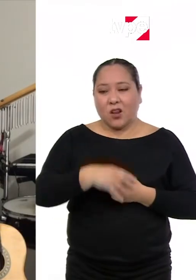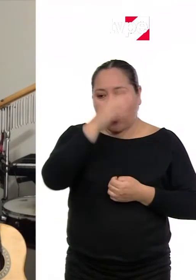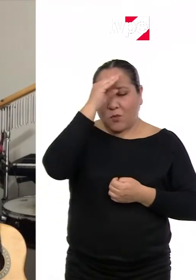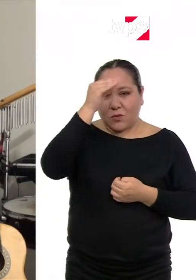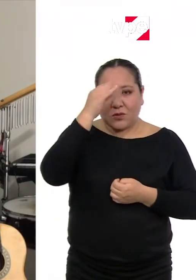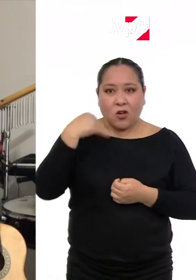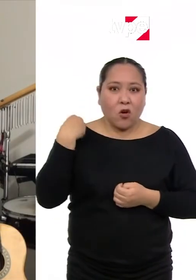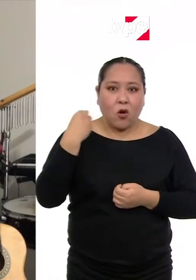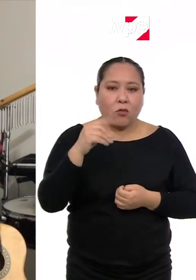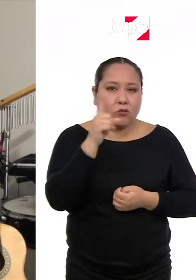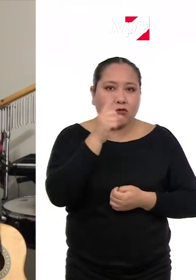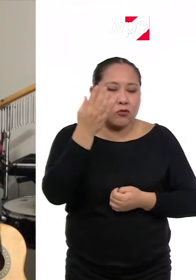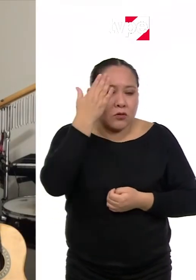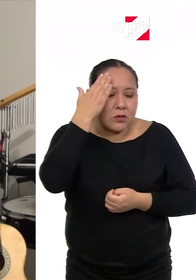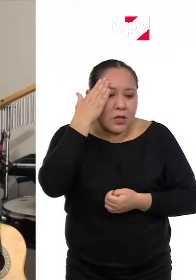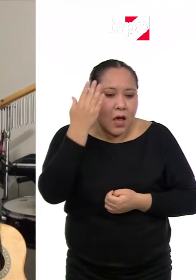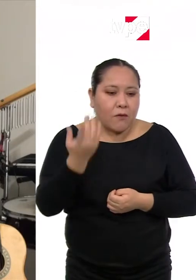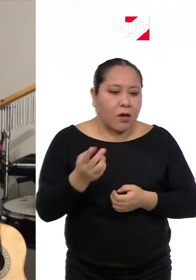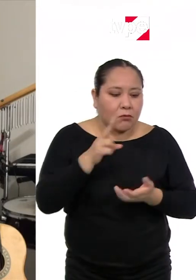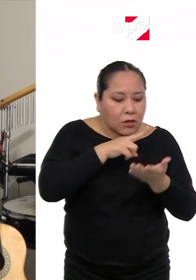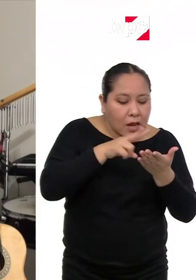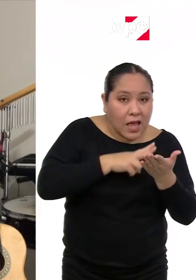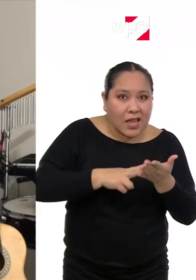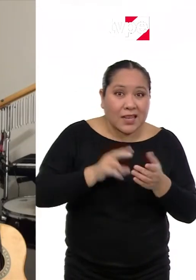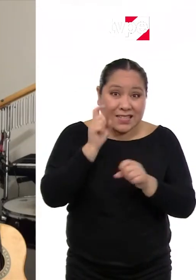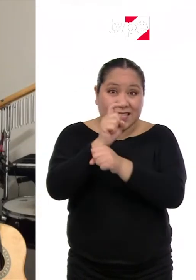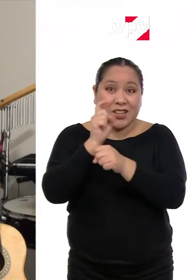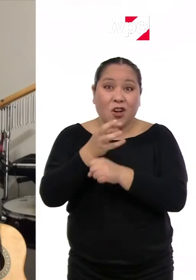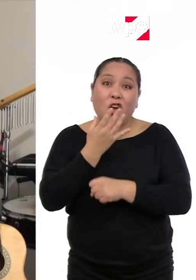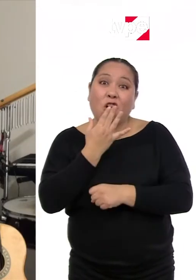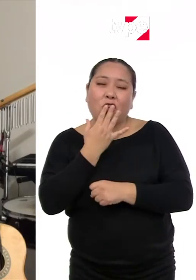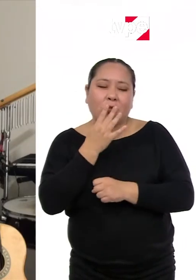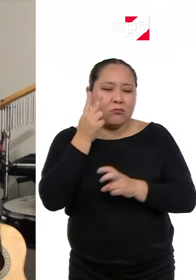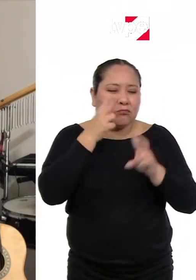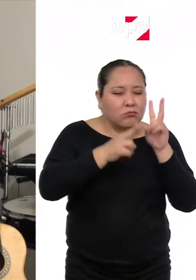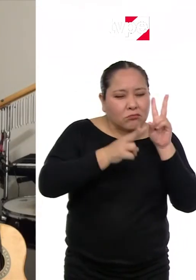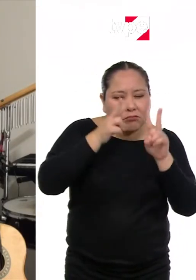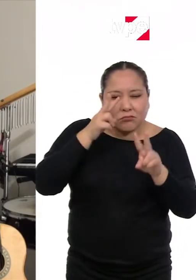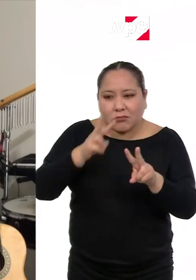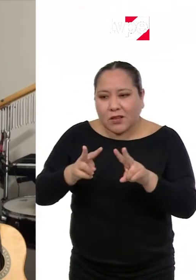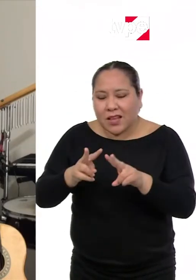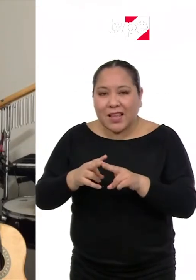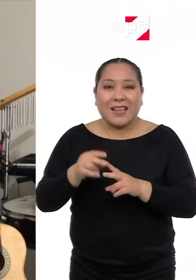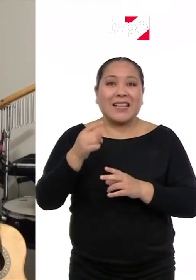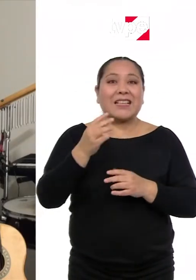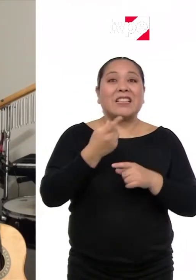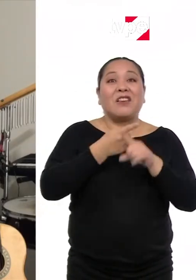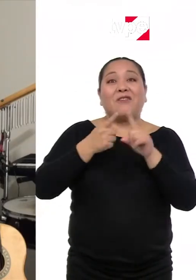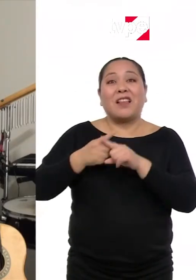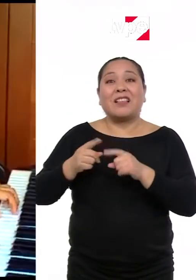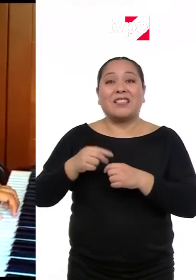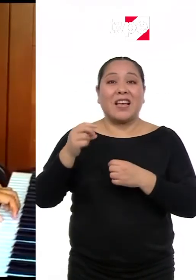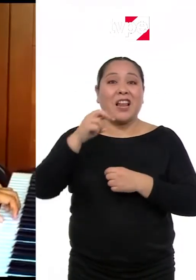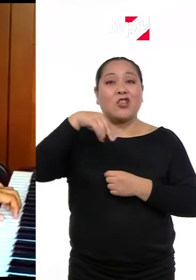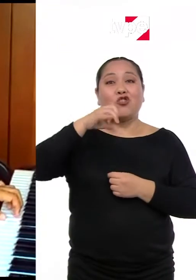los niños y jóvenes no saben leer, les enseño por colores. Y pueden así discriminar las notas musicales.